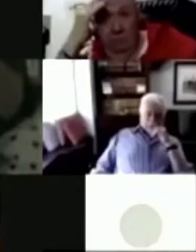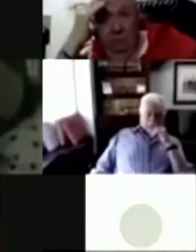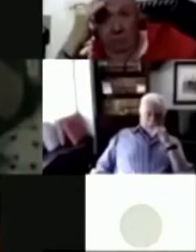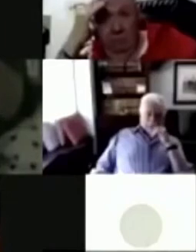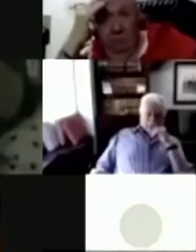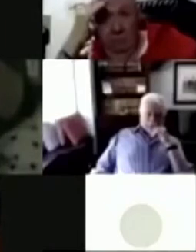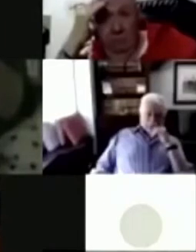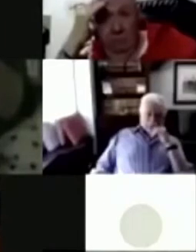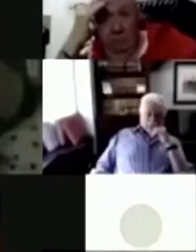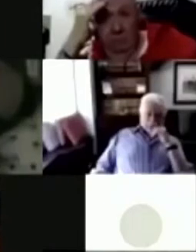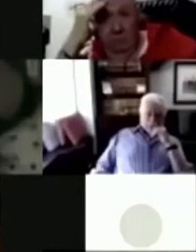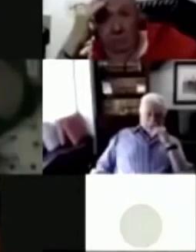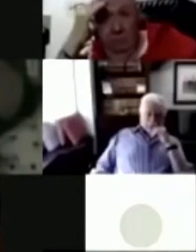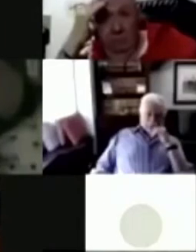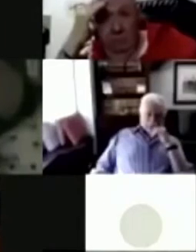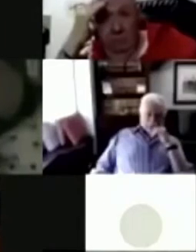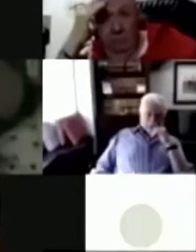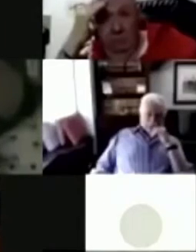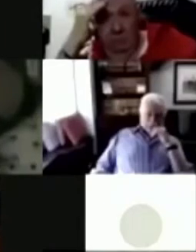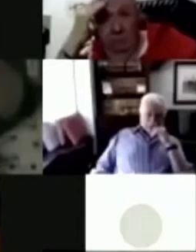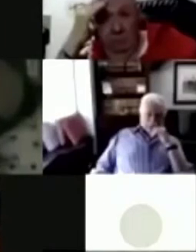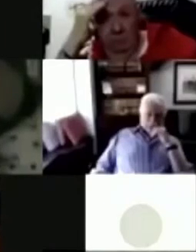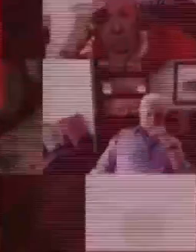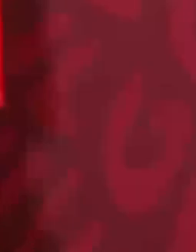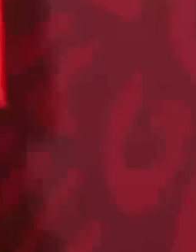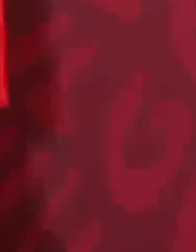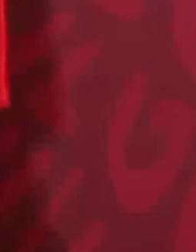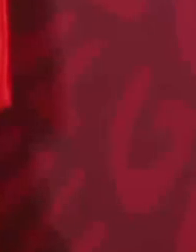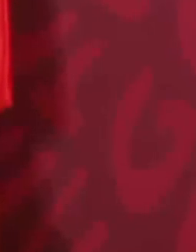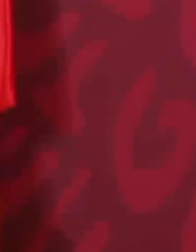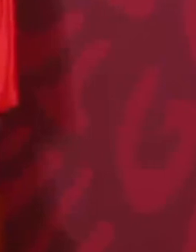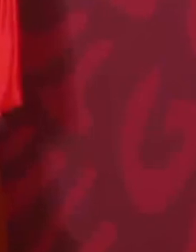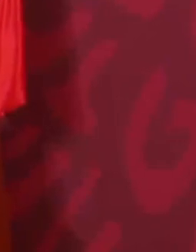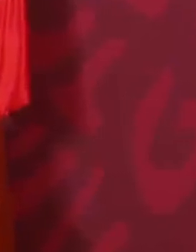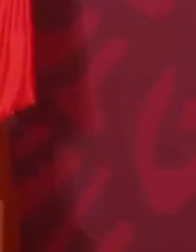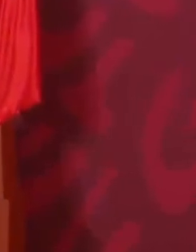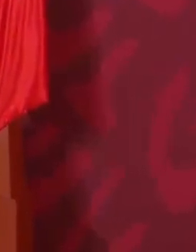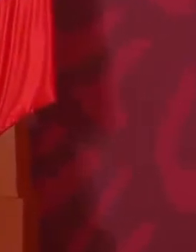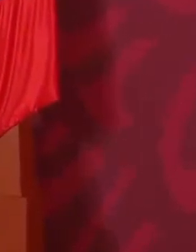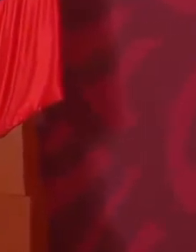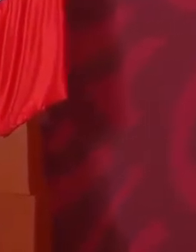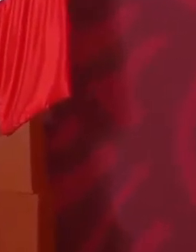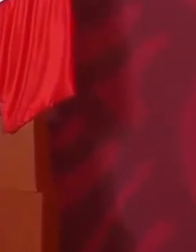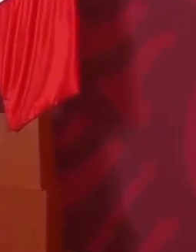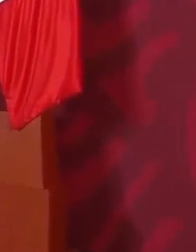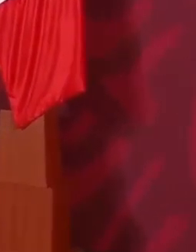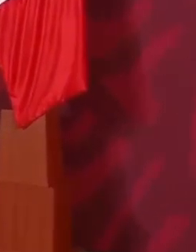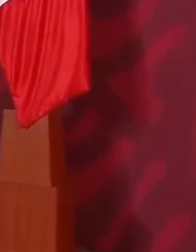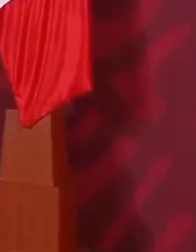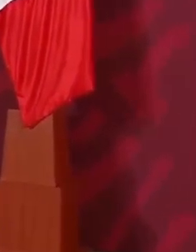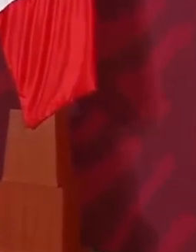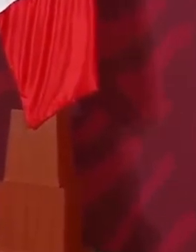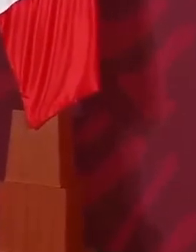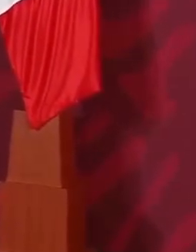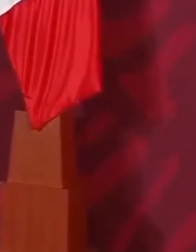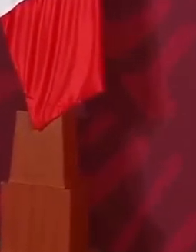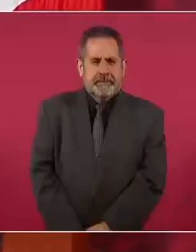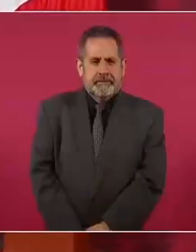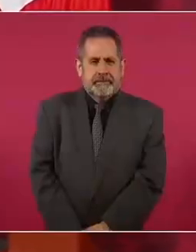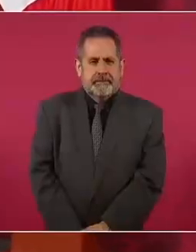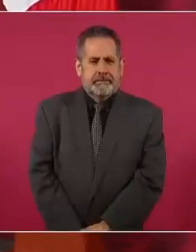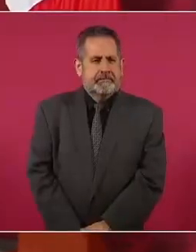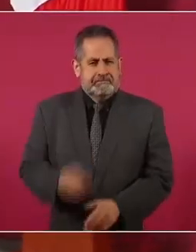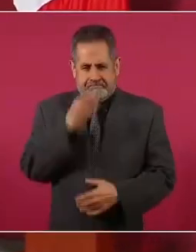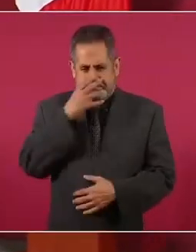Lo tiene totalmente perdido. A ver, párale. Es interesante eso. Este gobierno